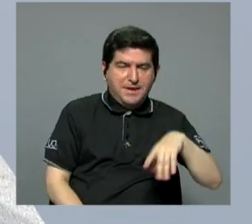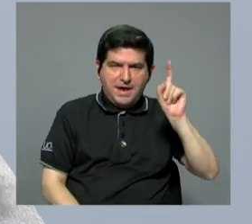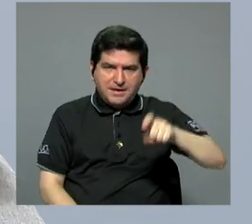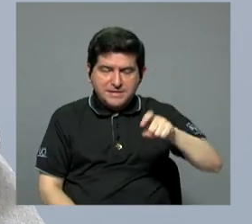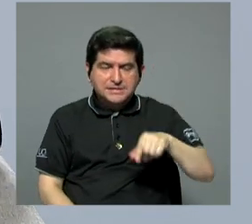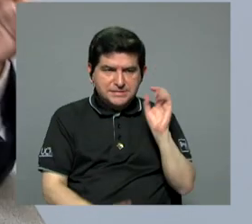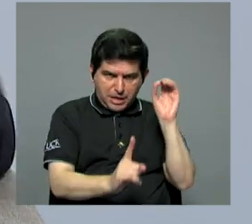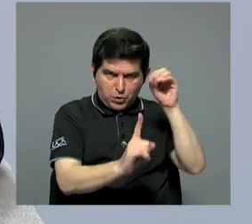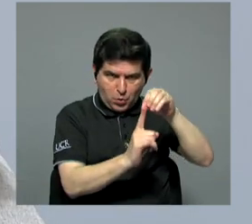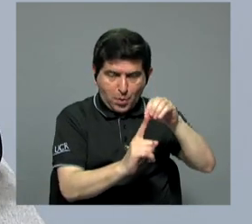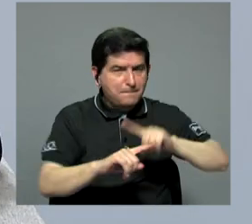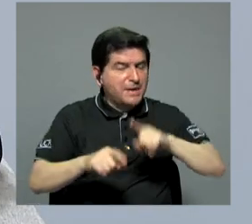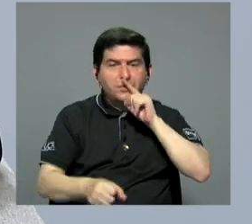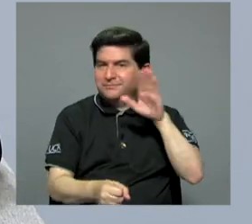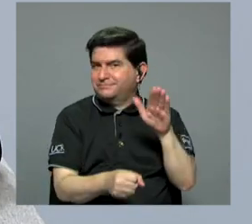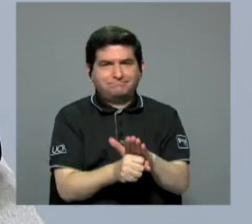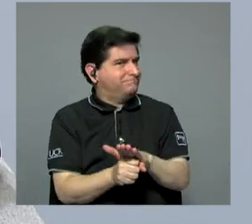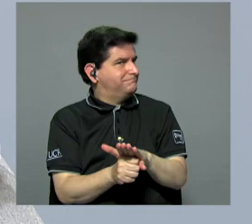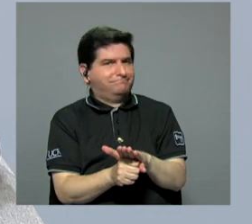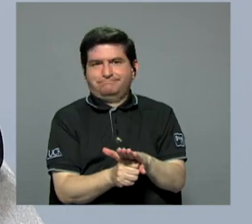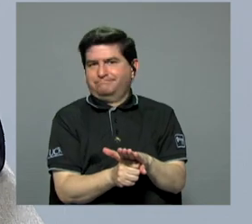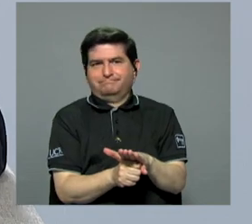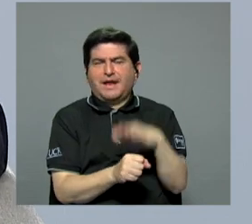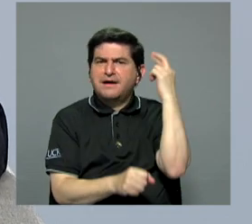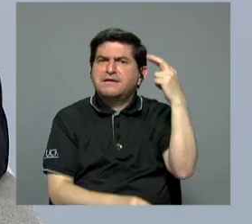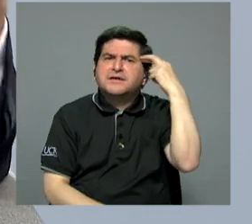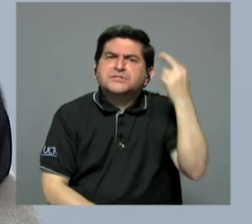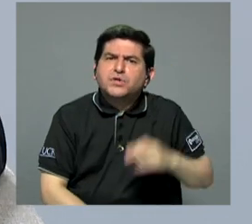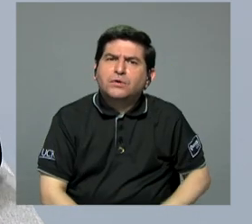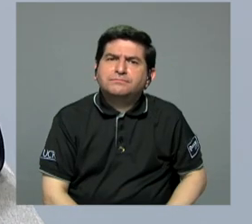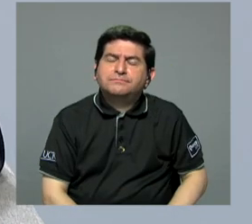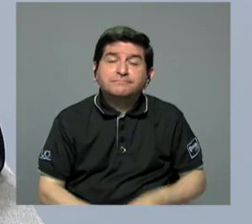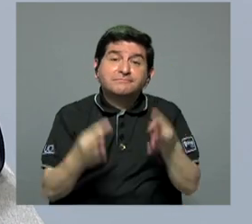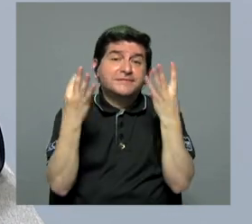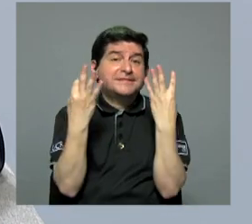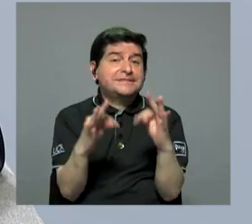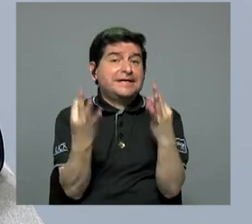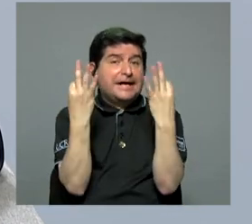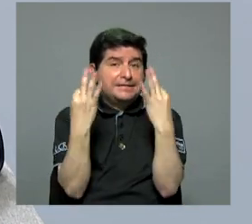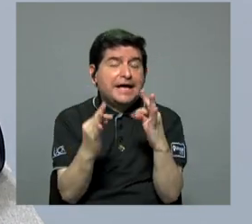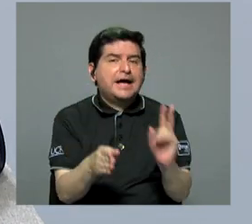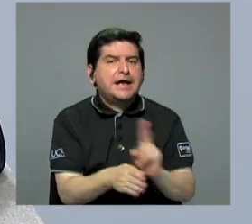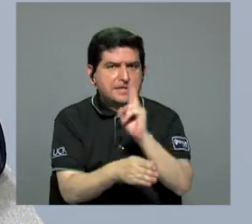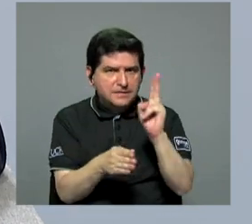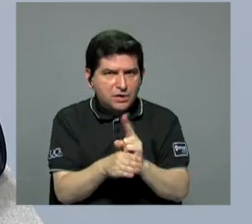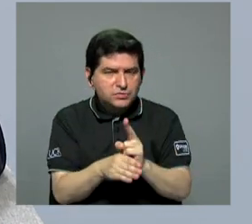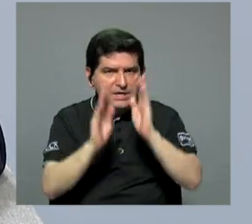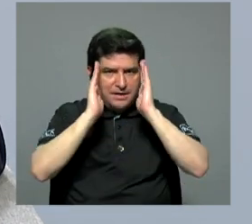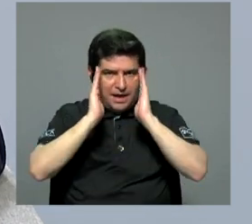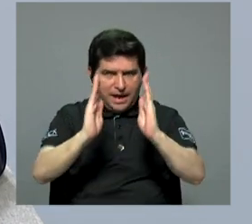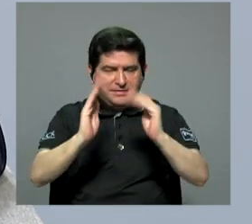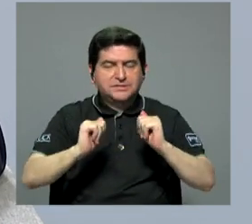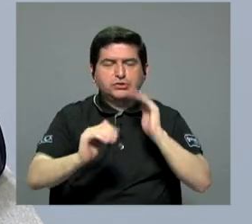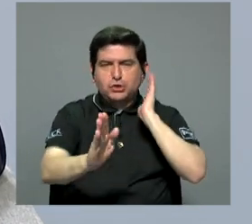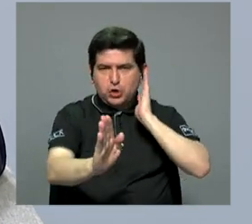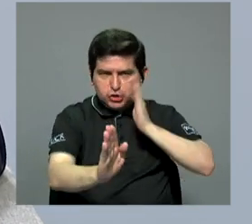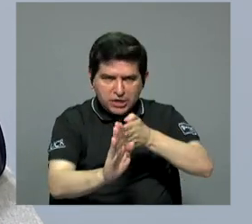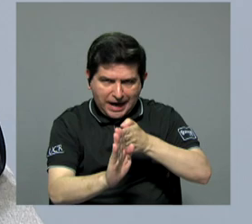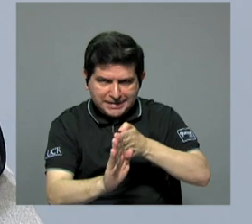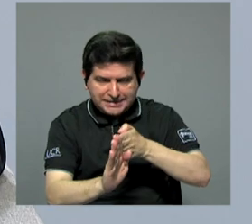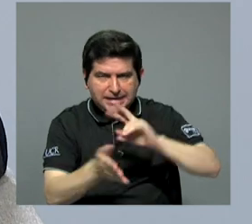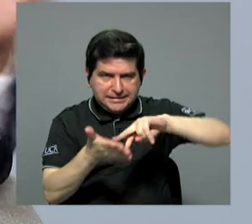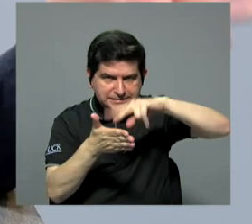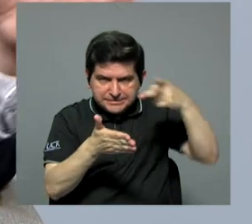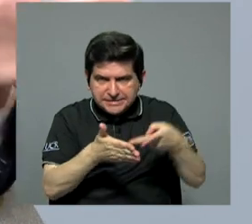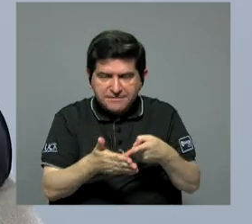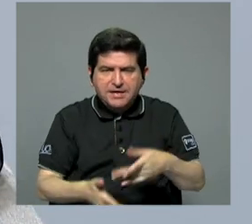debieron de haber llegado ahí y no llegaron, precisamente para utilizarlos en la atención directa, en lo que